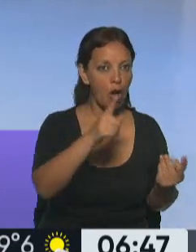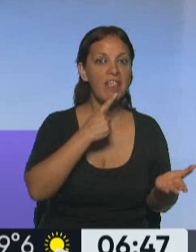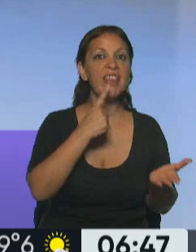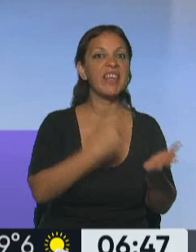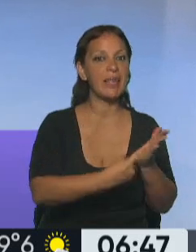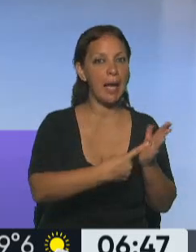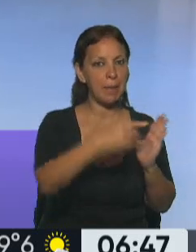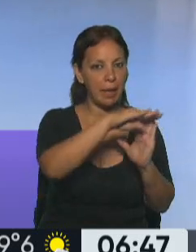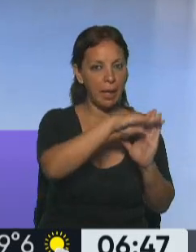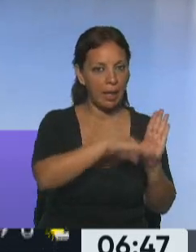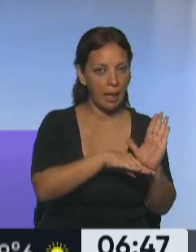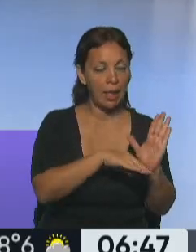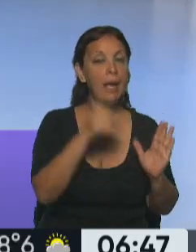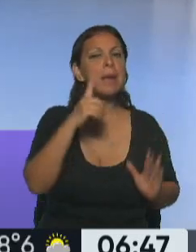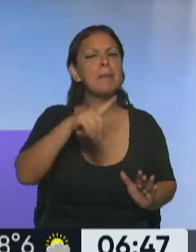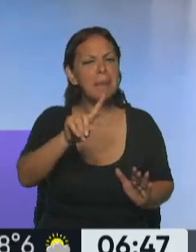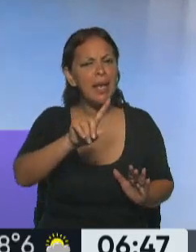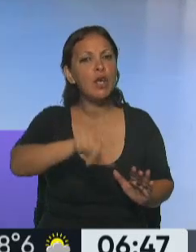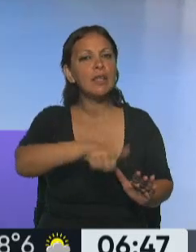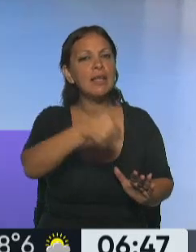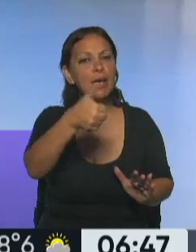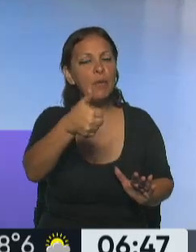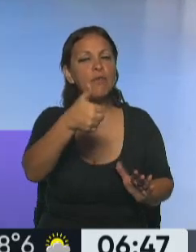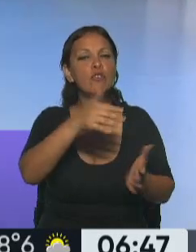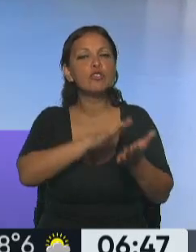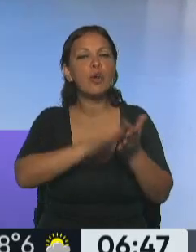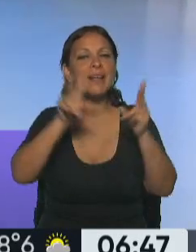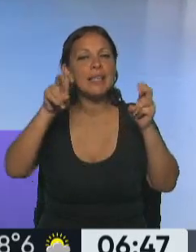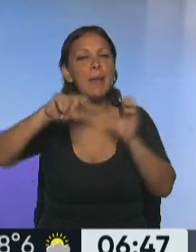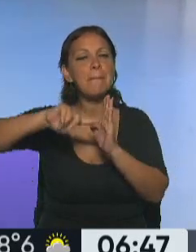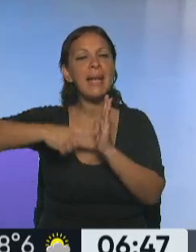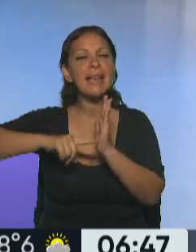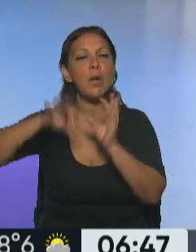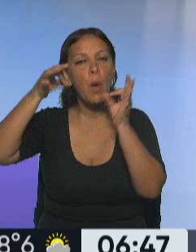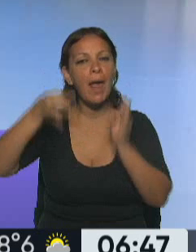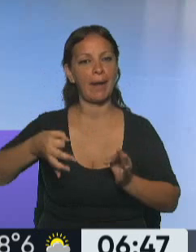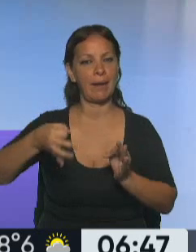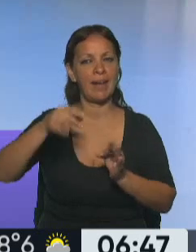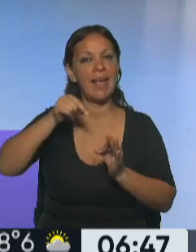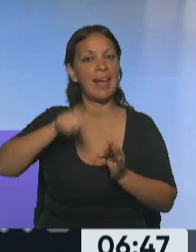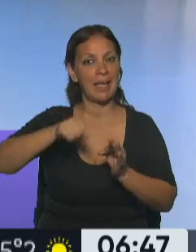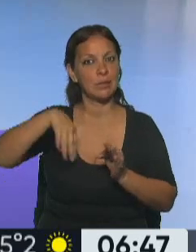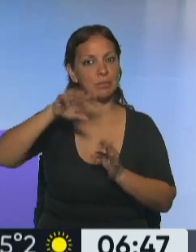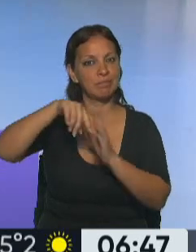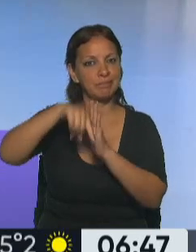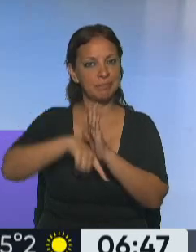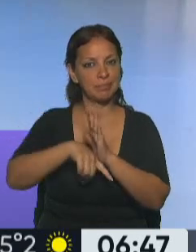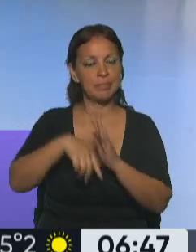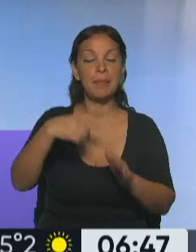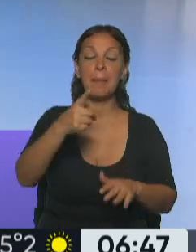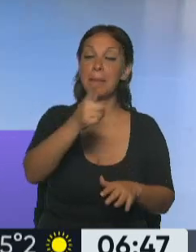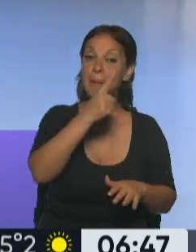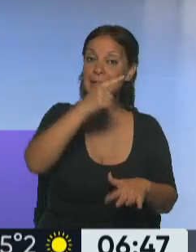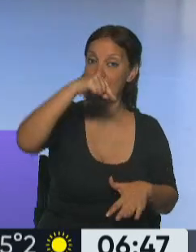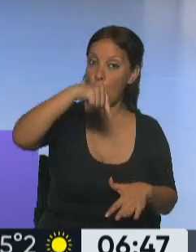un triunfo político sin determinaciones sobre las cuestiones en particular, que es lo que se está discutiendo ahora. A ver, hoy obtendría